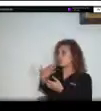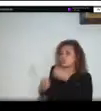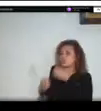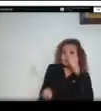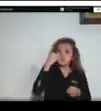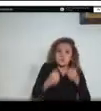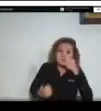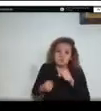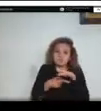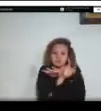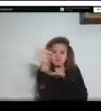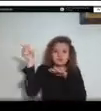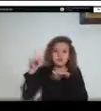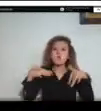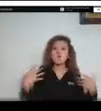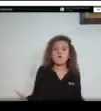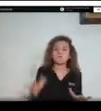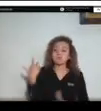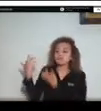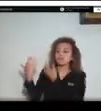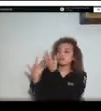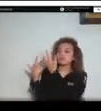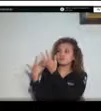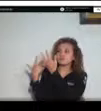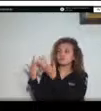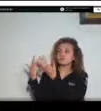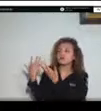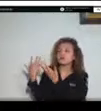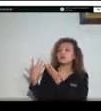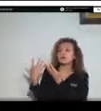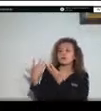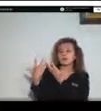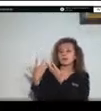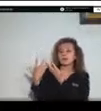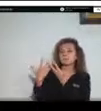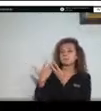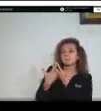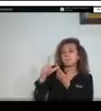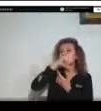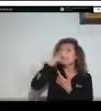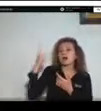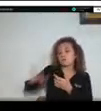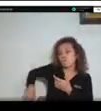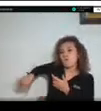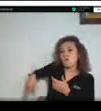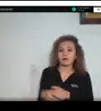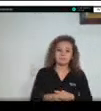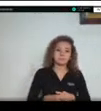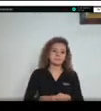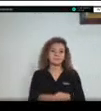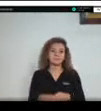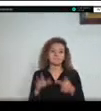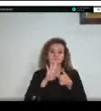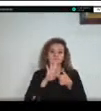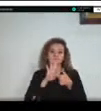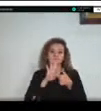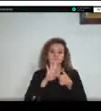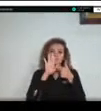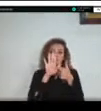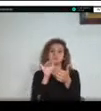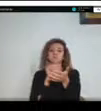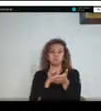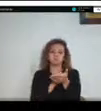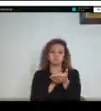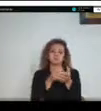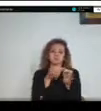un venado coliblanco, otra imagen presentada también allí en San Juan de Arama donde un cuy o un roedor